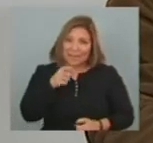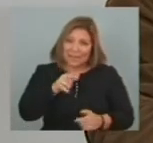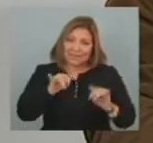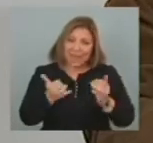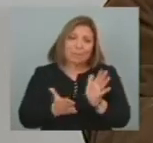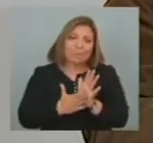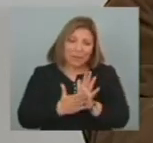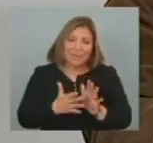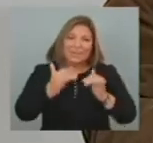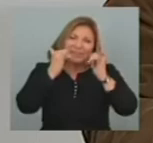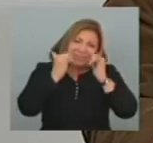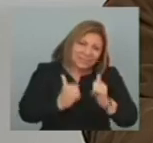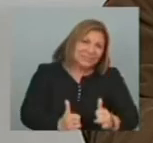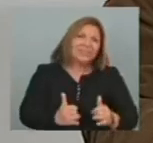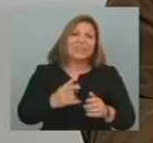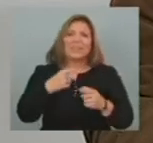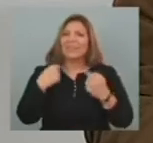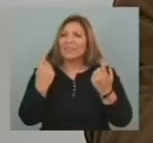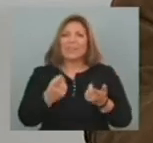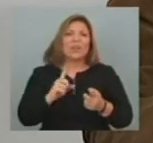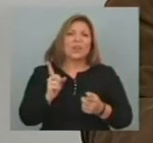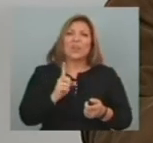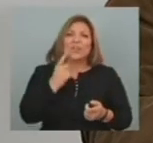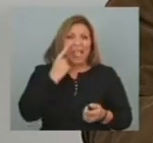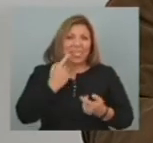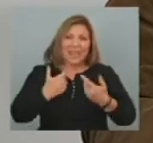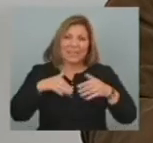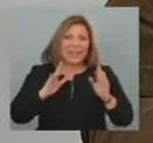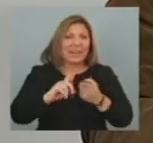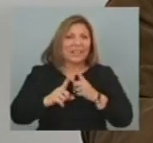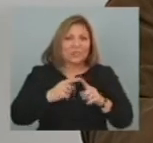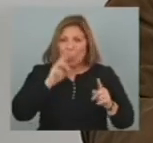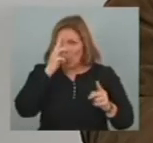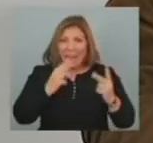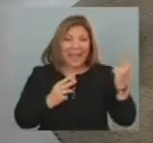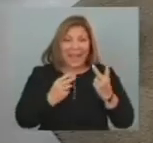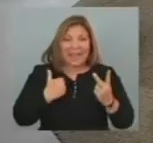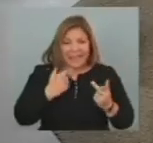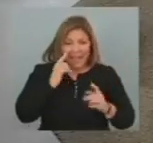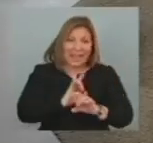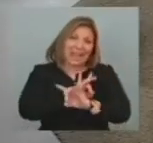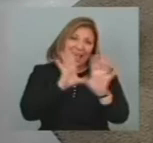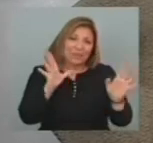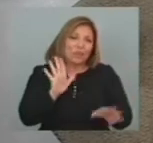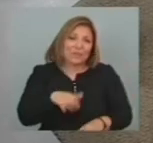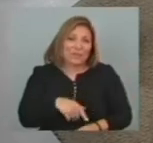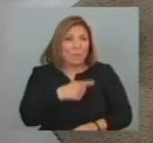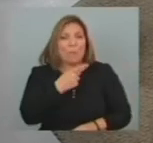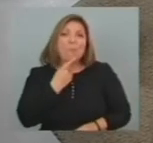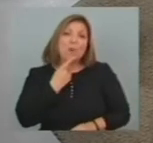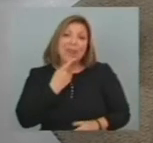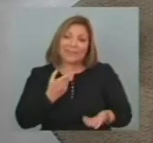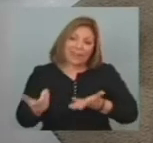ayer Más allá de que El episodio No tenía tanto que ver Con la relación Entre Uruguay Y Argentina Fue claramente Un gesto político Y